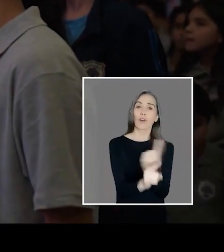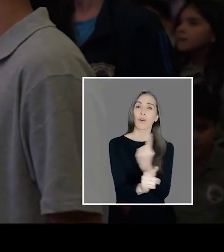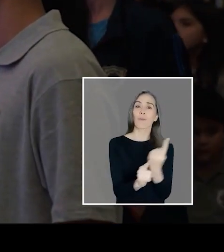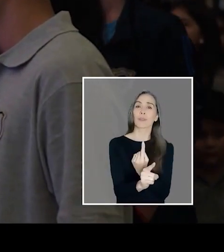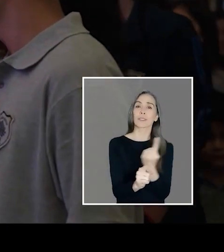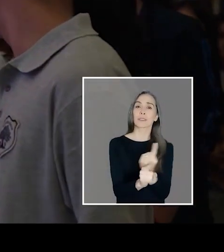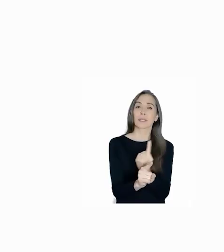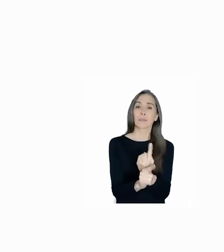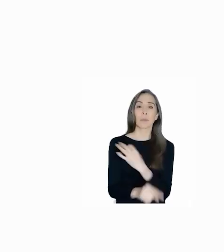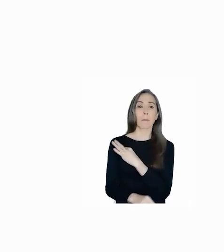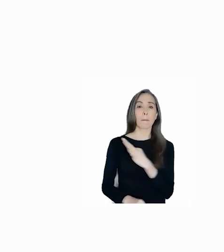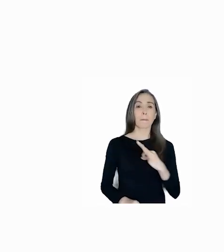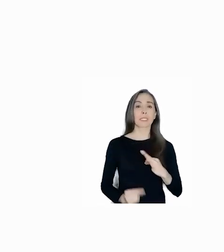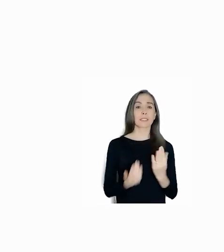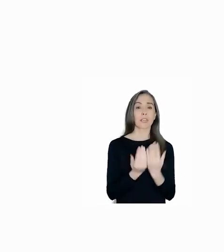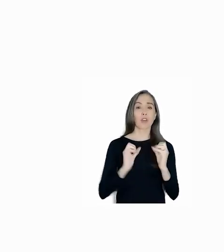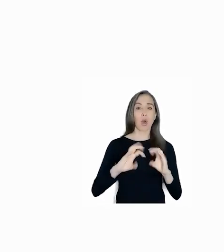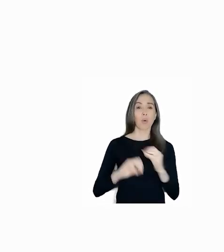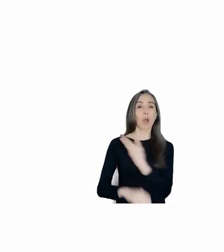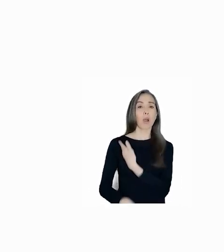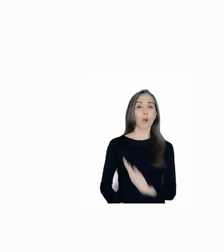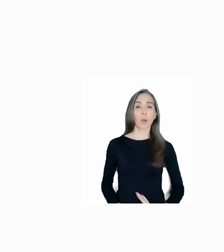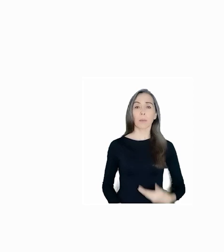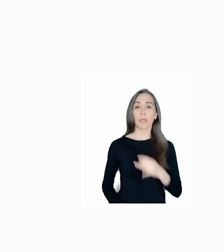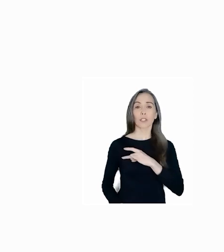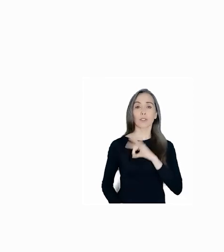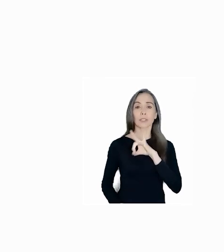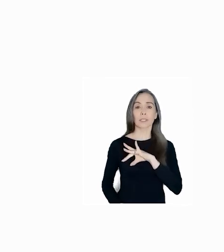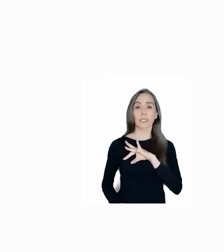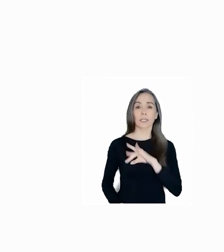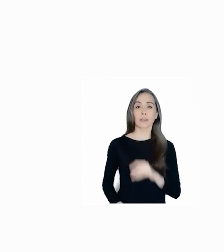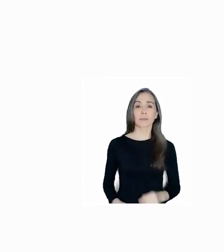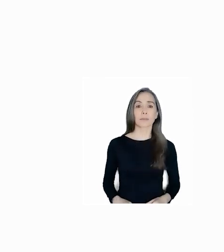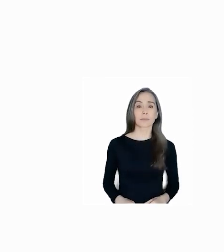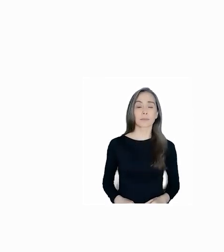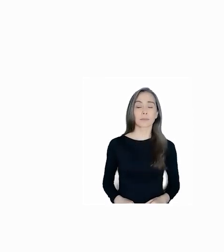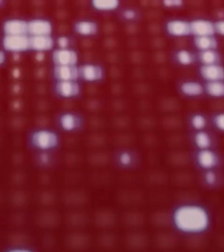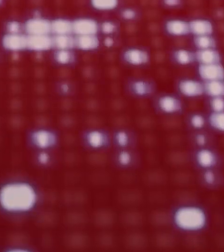Conversemos Ministerio de Educación Gobierno de Chile